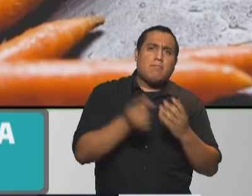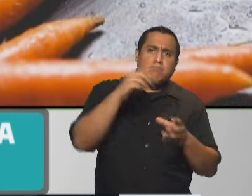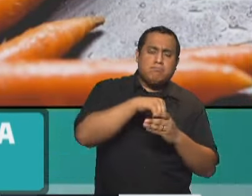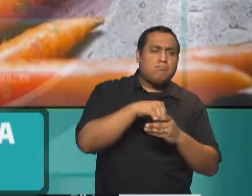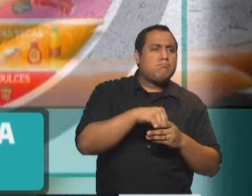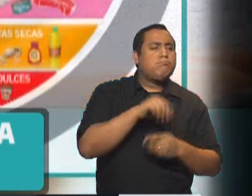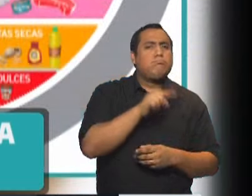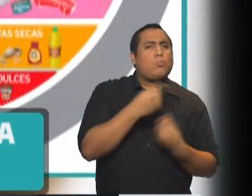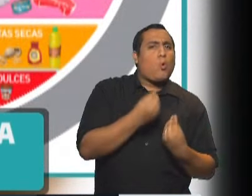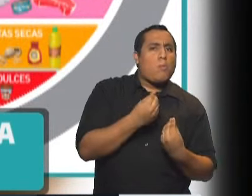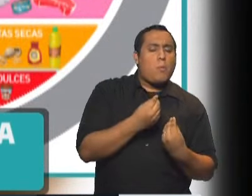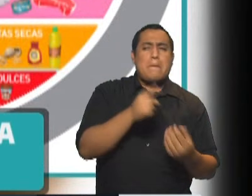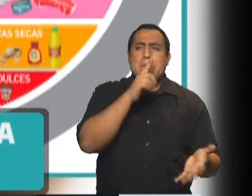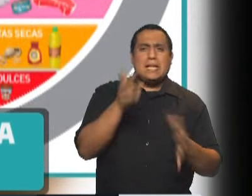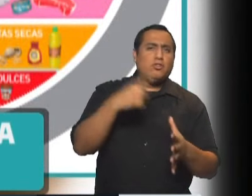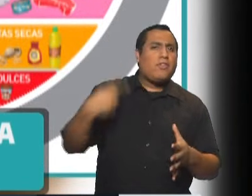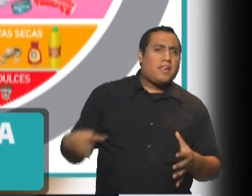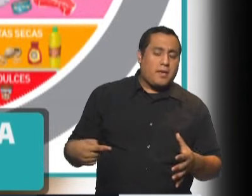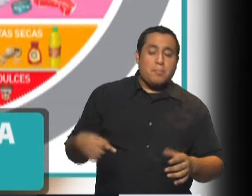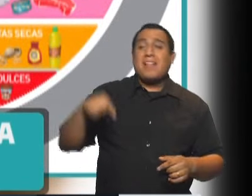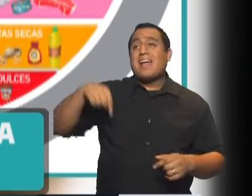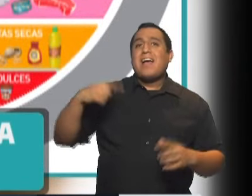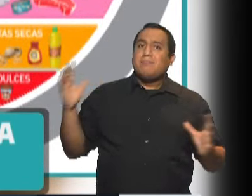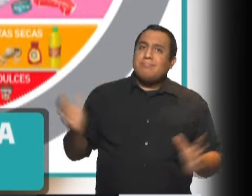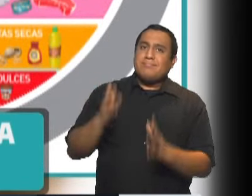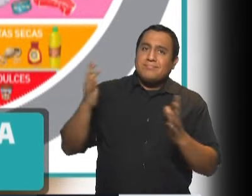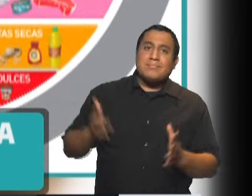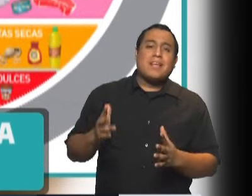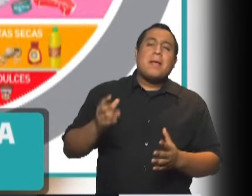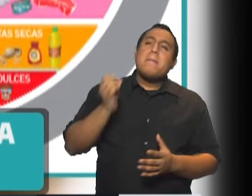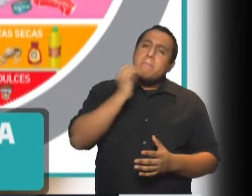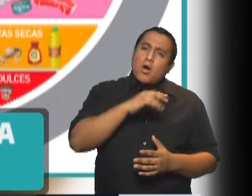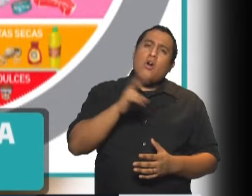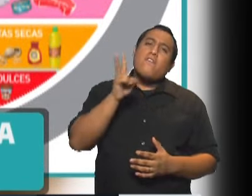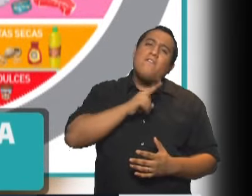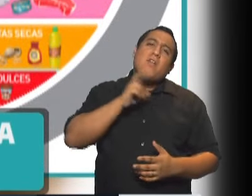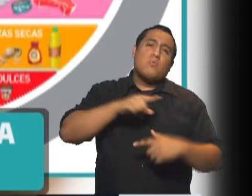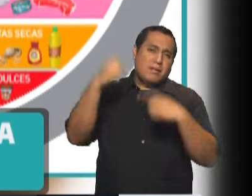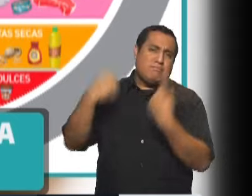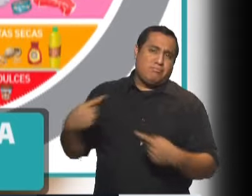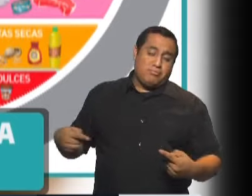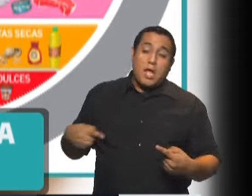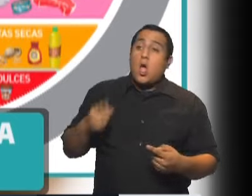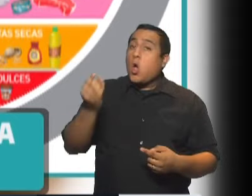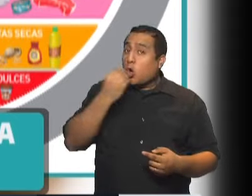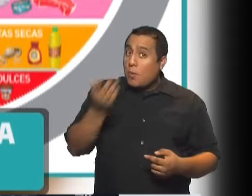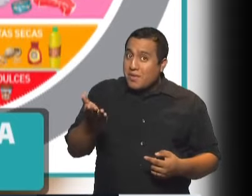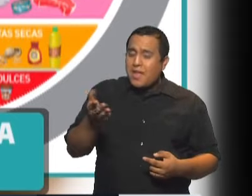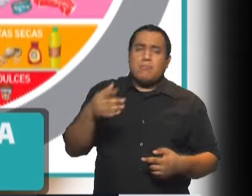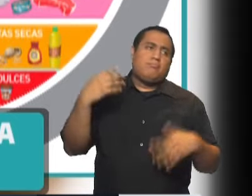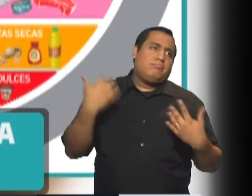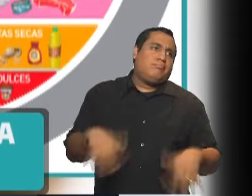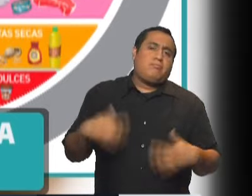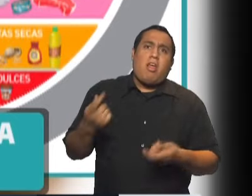importante señalar acá Nati que siempre promovemos mucho el consumo de alimentos de origen vegetal que son alimentos que promueven un